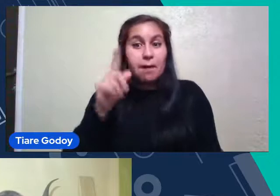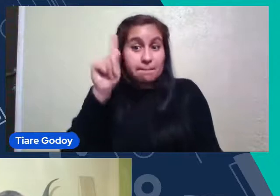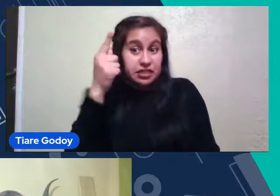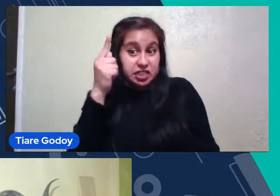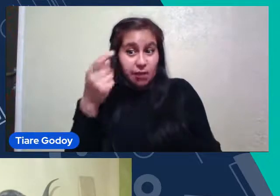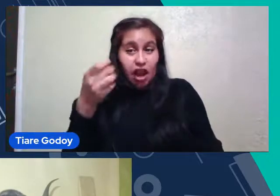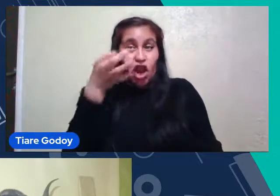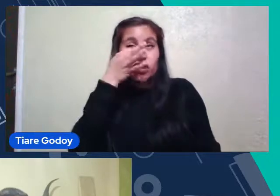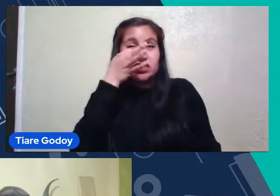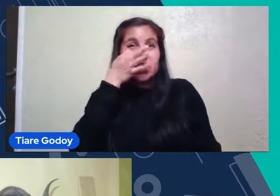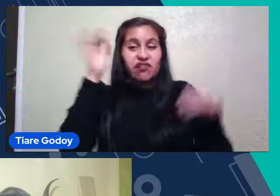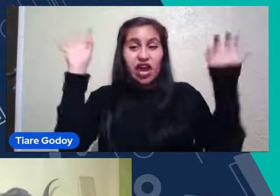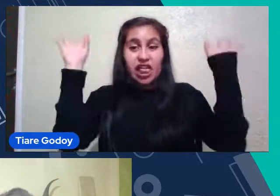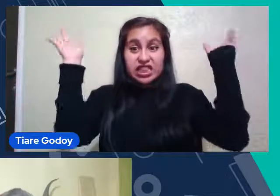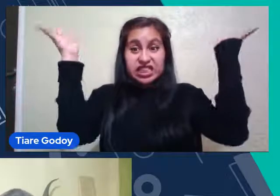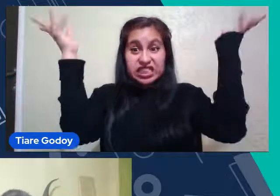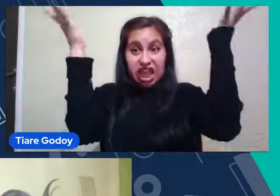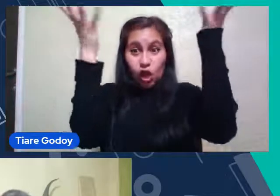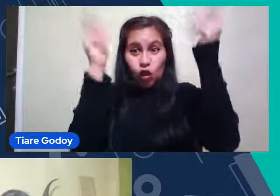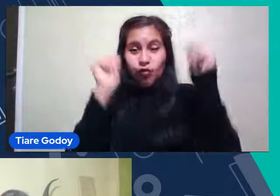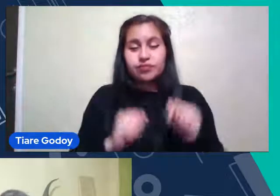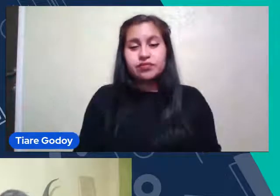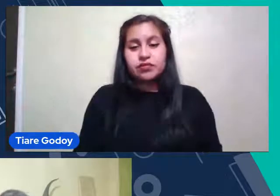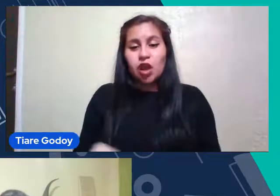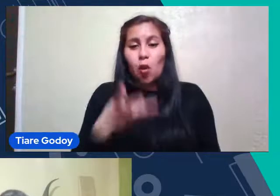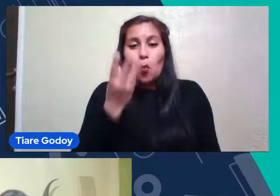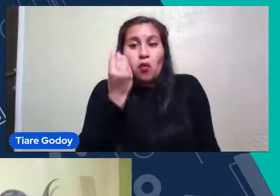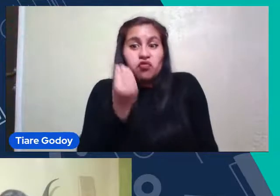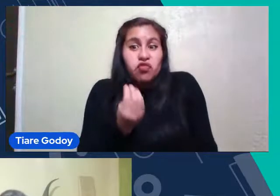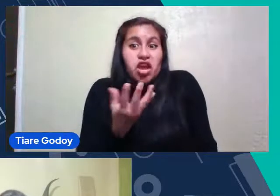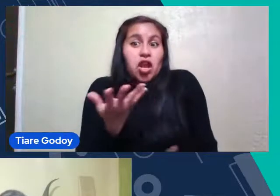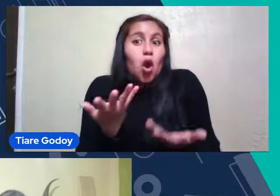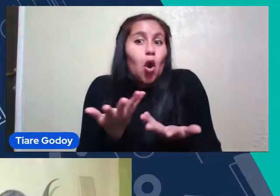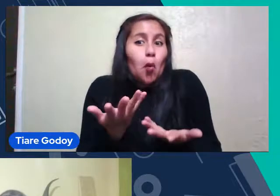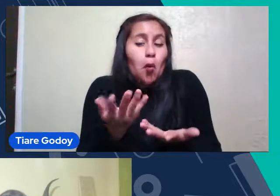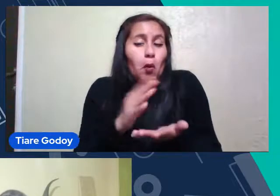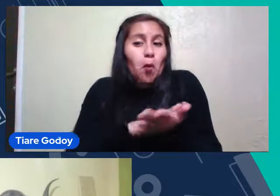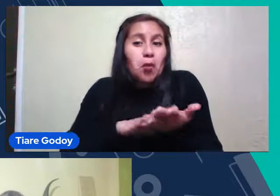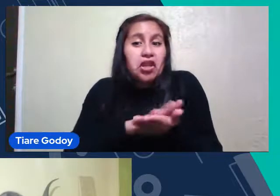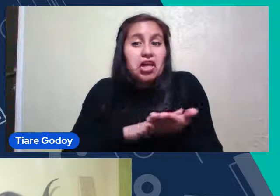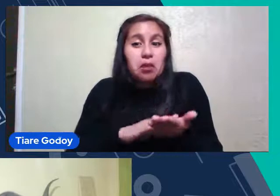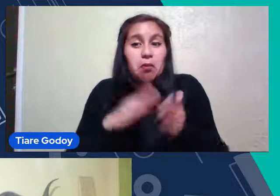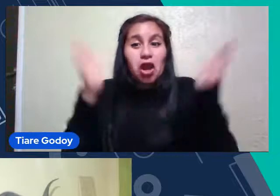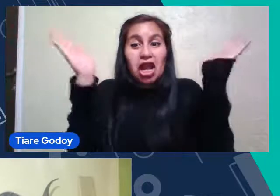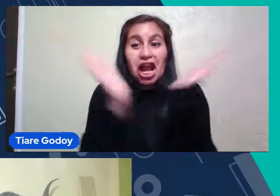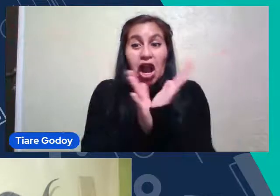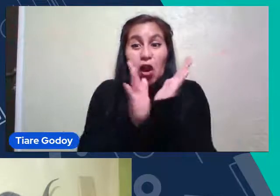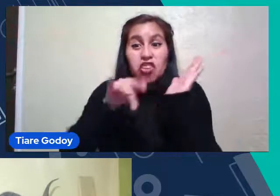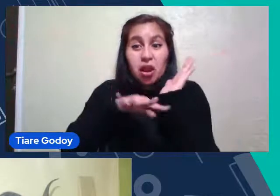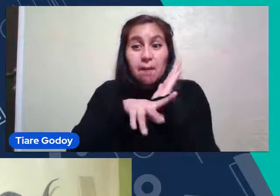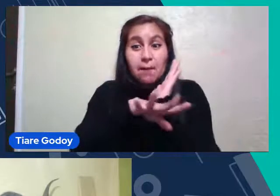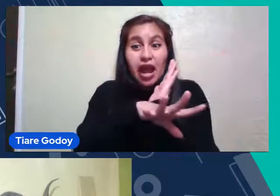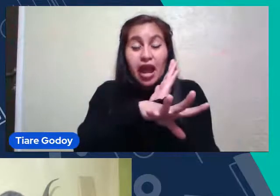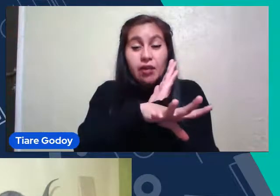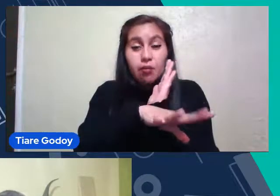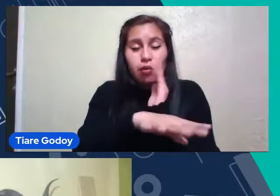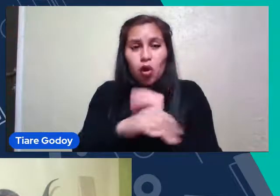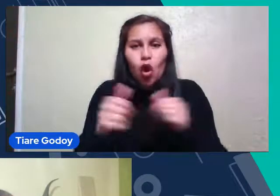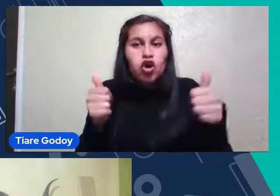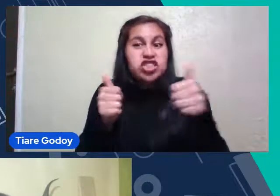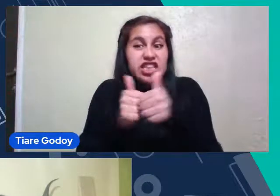Y En Un Cielo Muy Bueno Como El Que Hay En El Cajón Del Maipo En Los sectores Precordilleranos